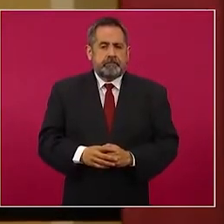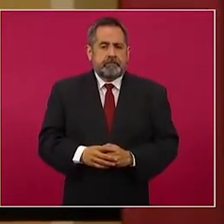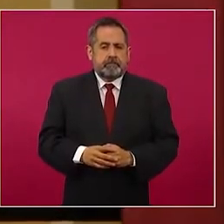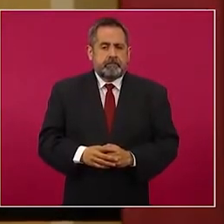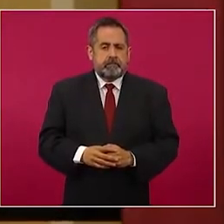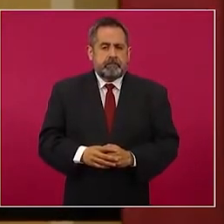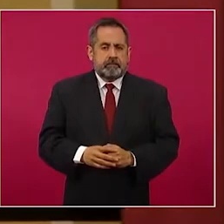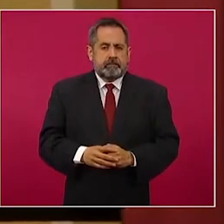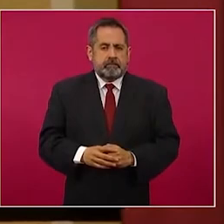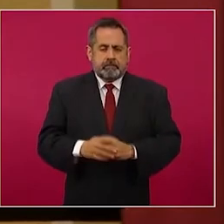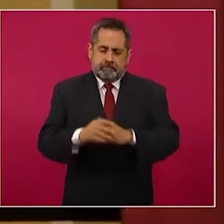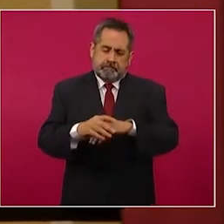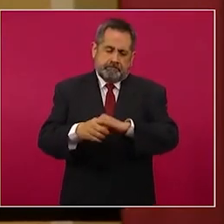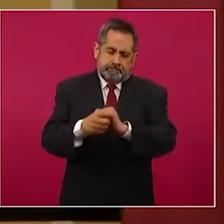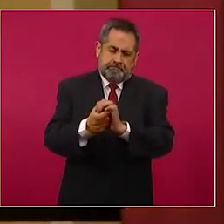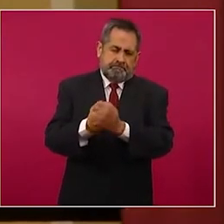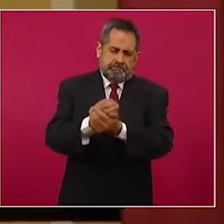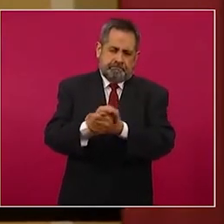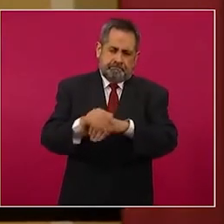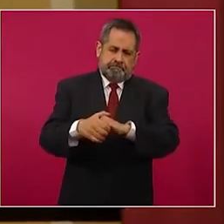Lávense las manos.